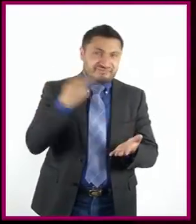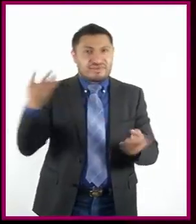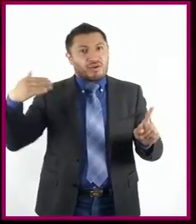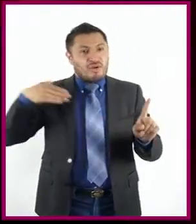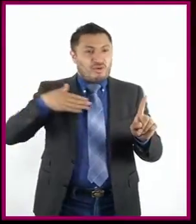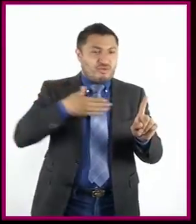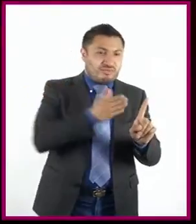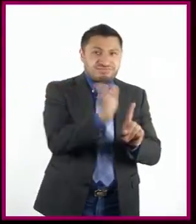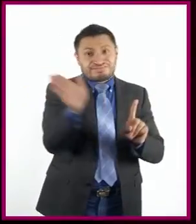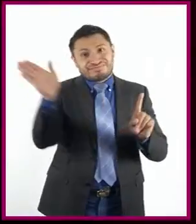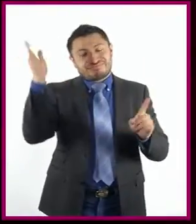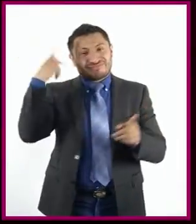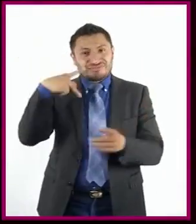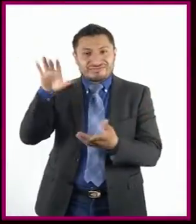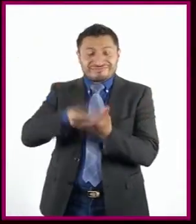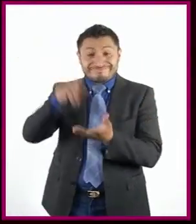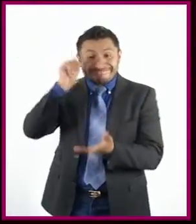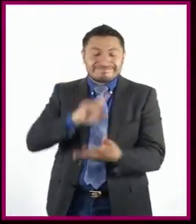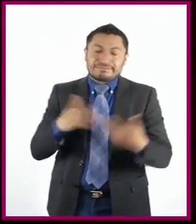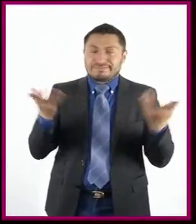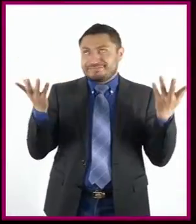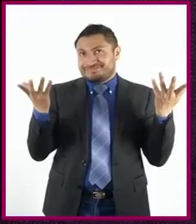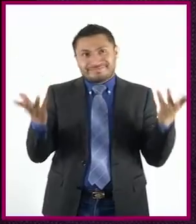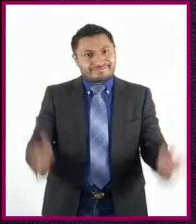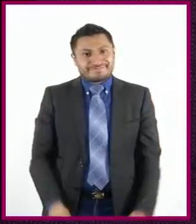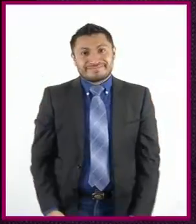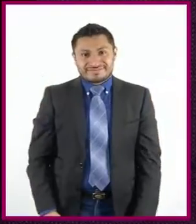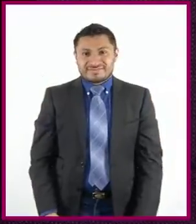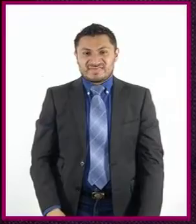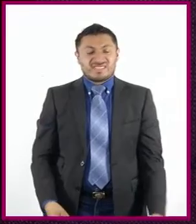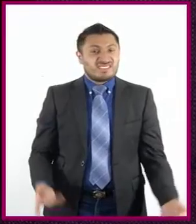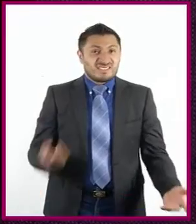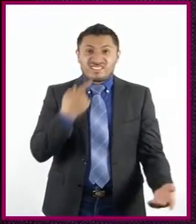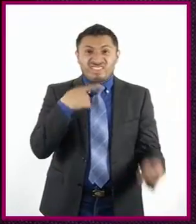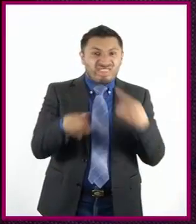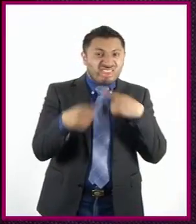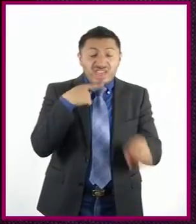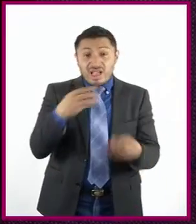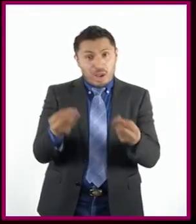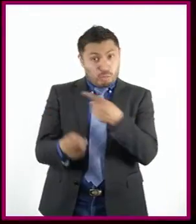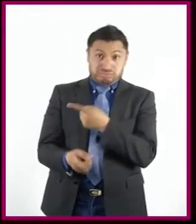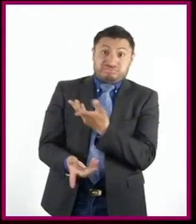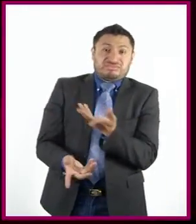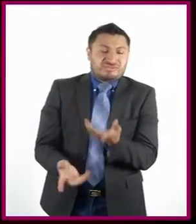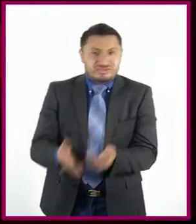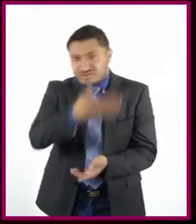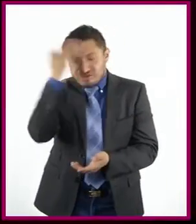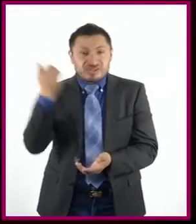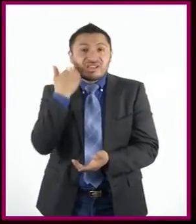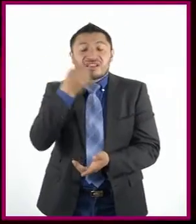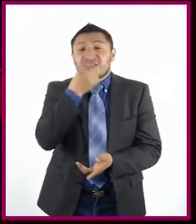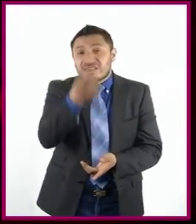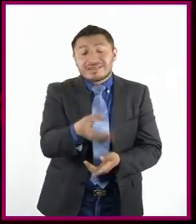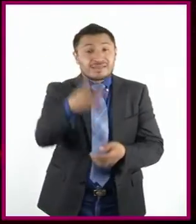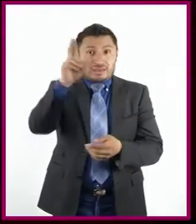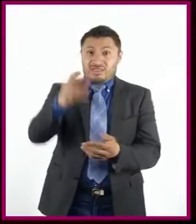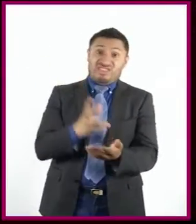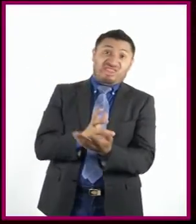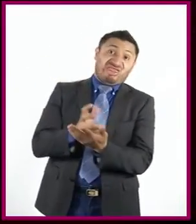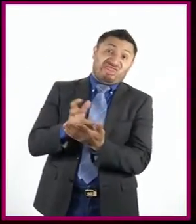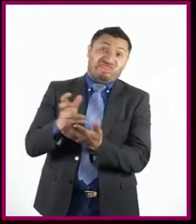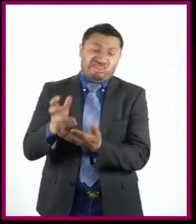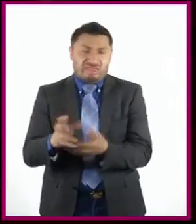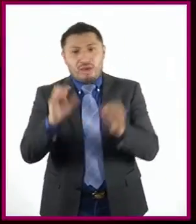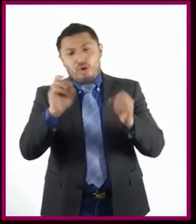desvió con lo de su esposa. Ay, ¿cómo se queja? No sé si quiero decirle que no sé exagerado